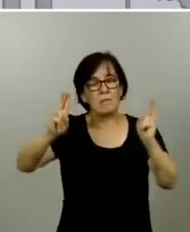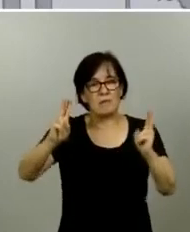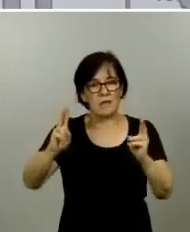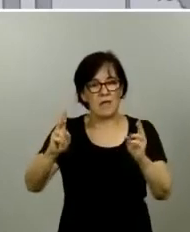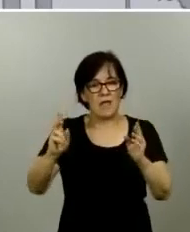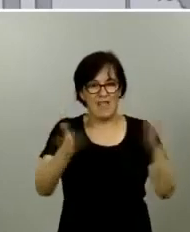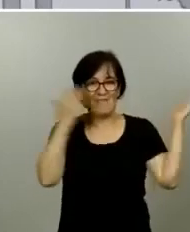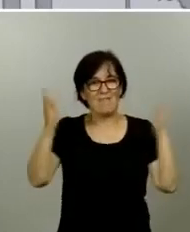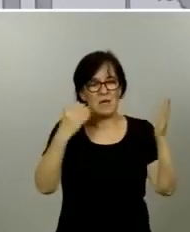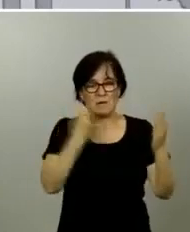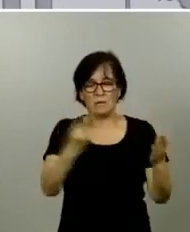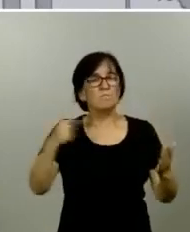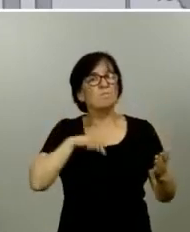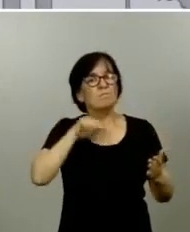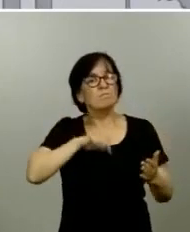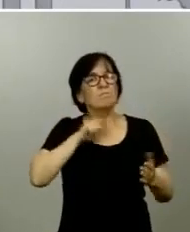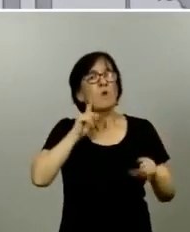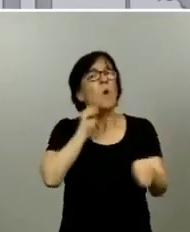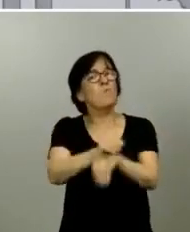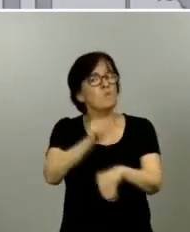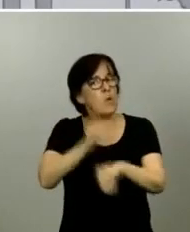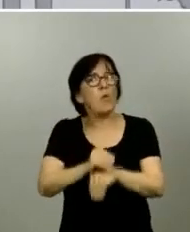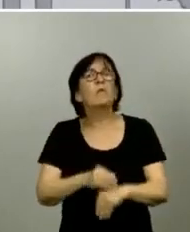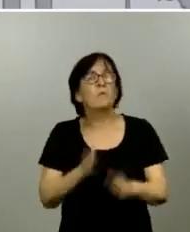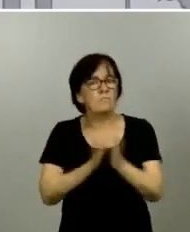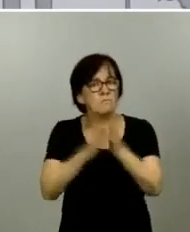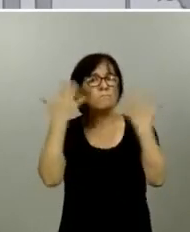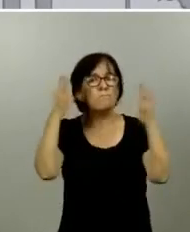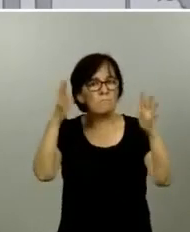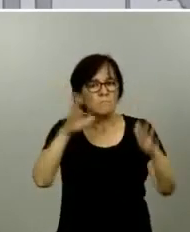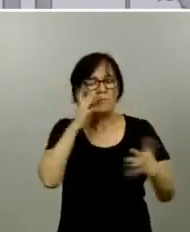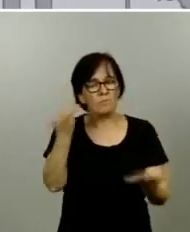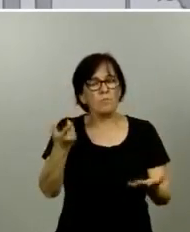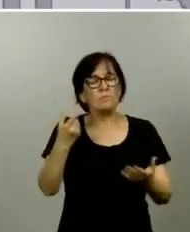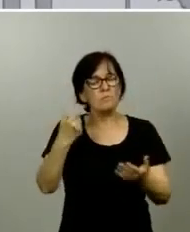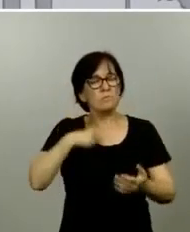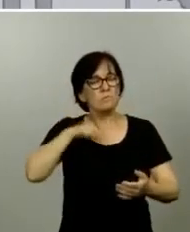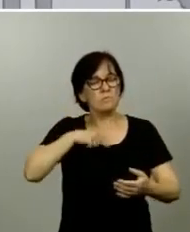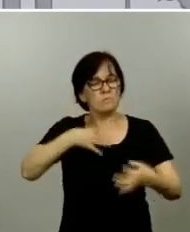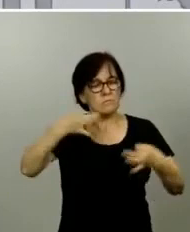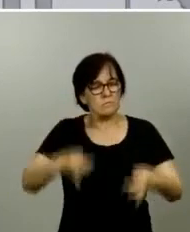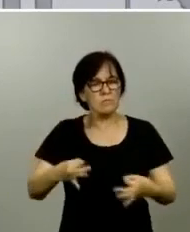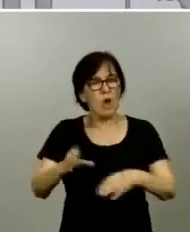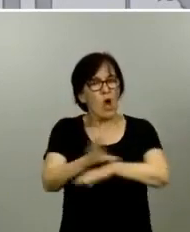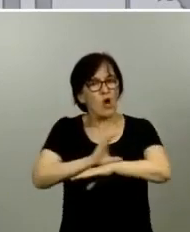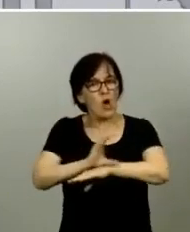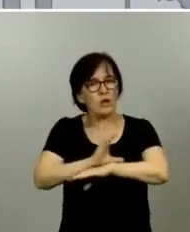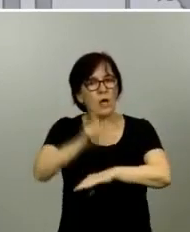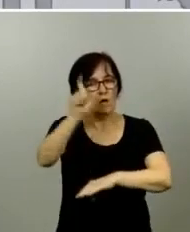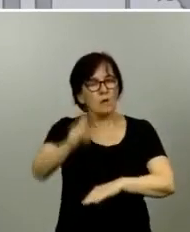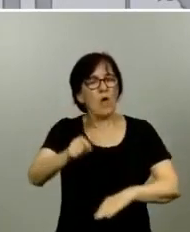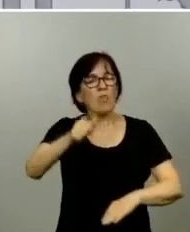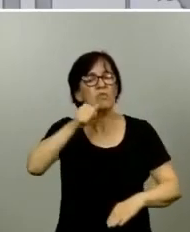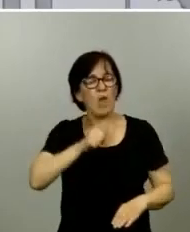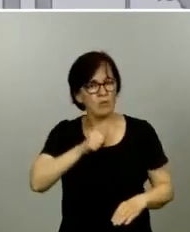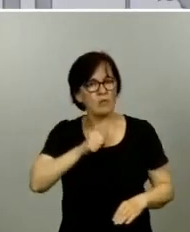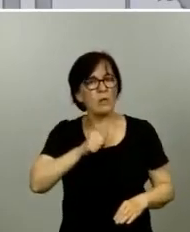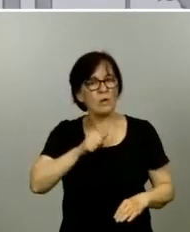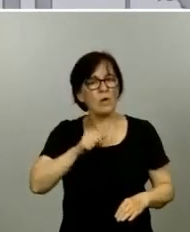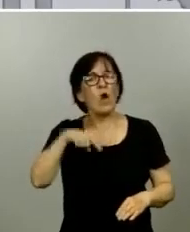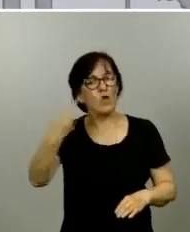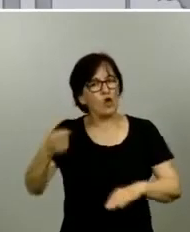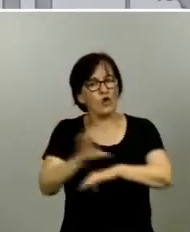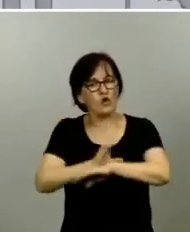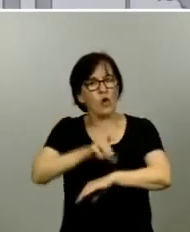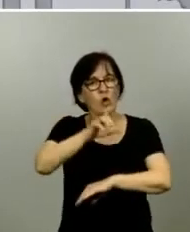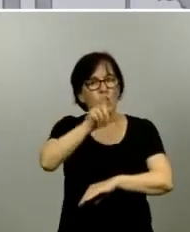la actitud de prudencia y de determinación, en este caso, del consejero de Ceuta, pero también de otros consejeros de nuestras